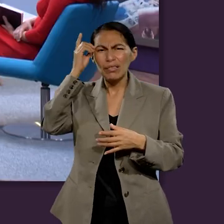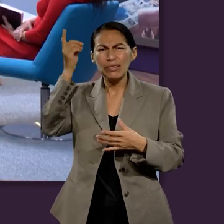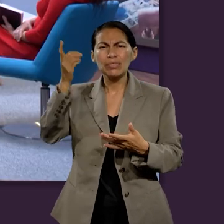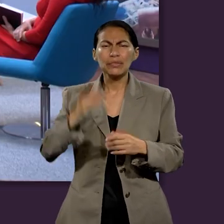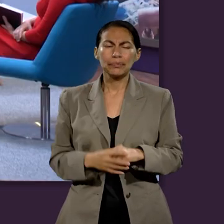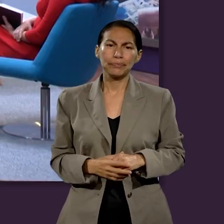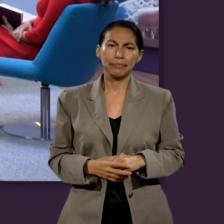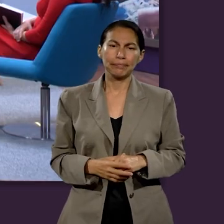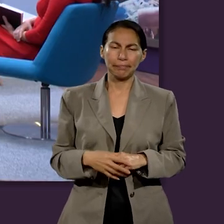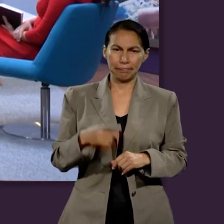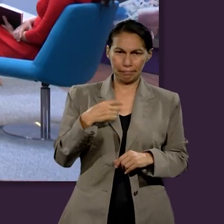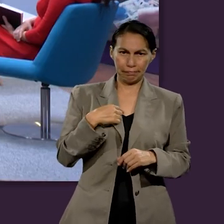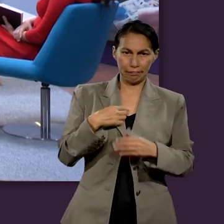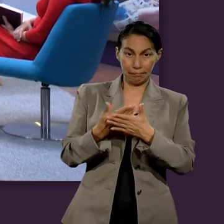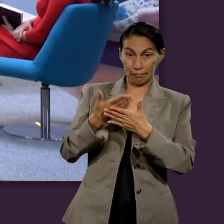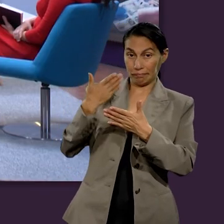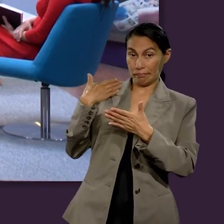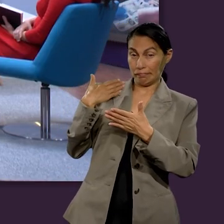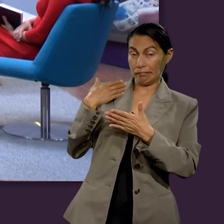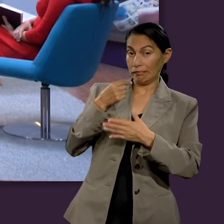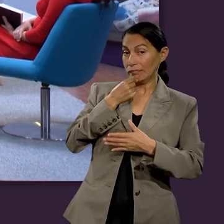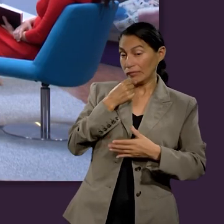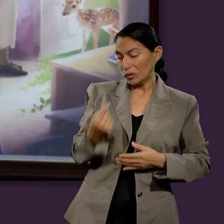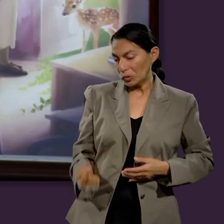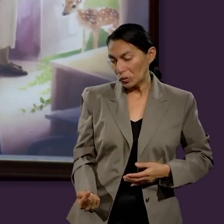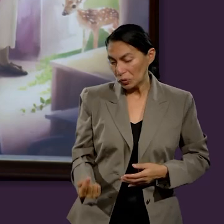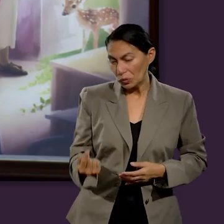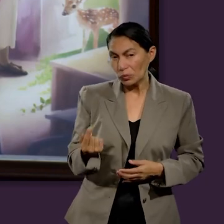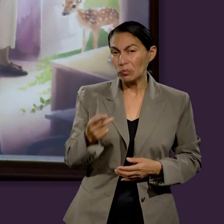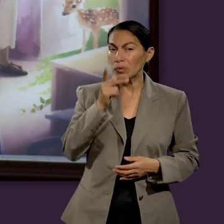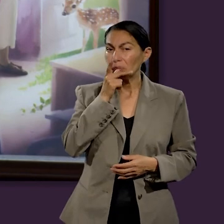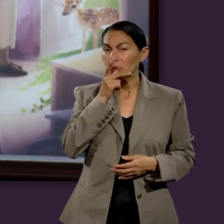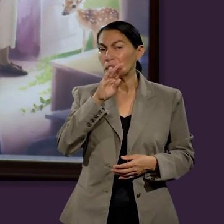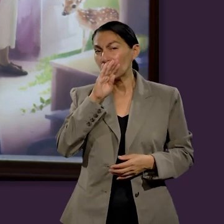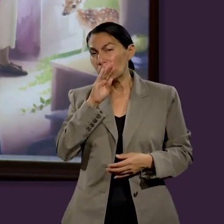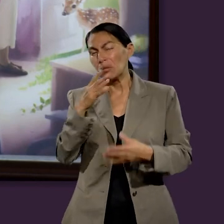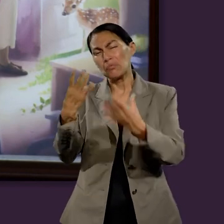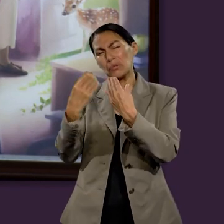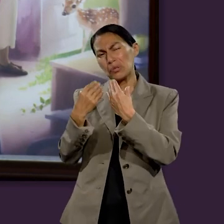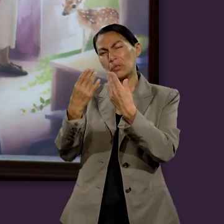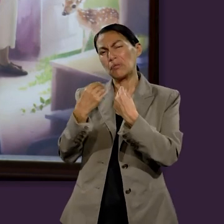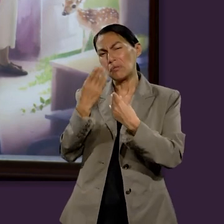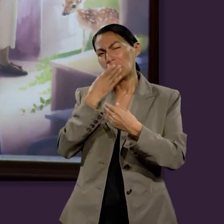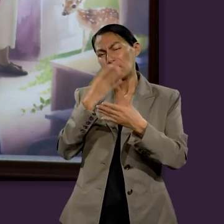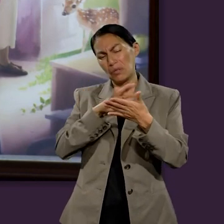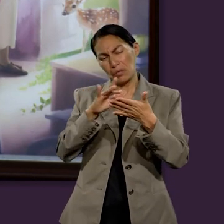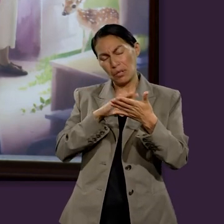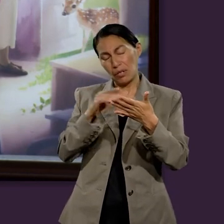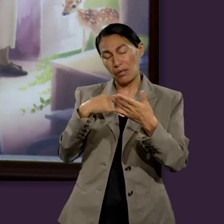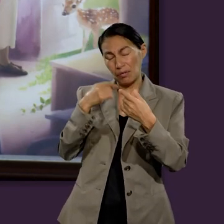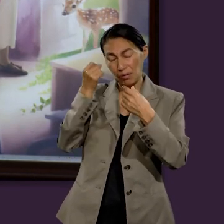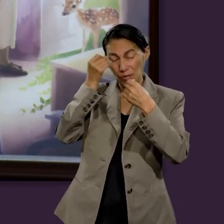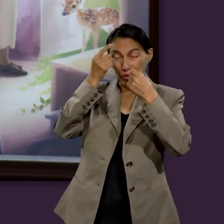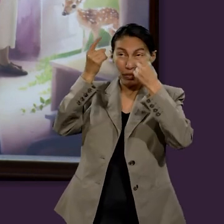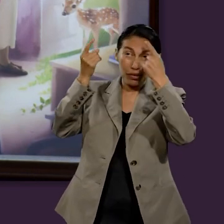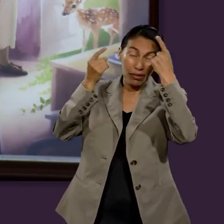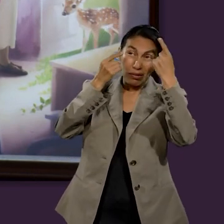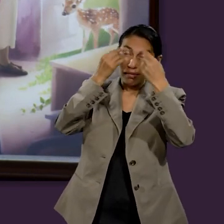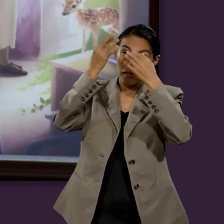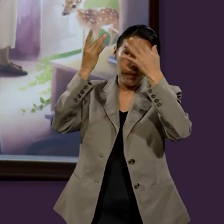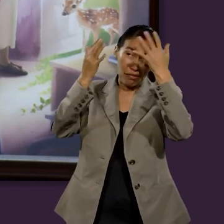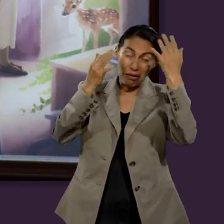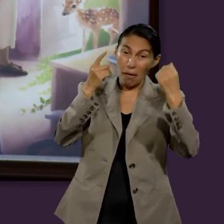de Dios? Cuando era pequeño, mis papás me contaban eso y de lo que me leían de la Biblia, me